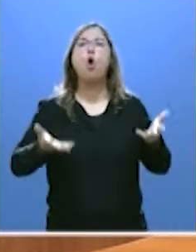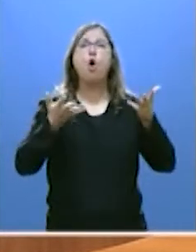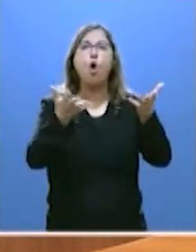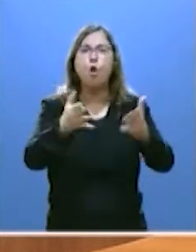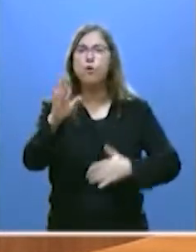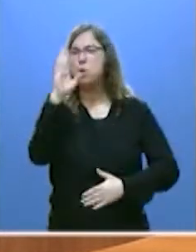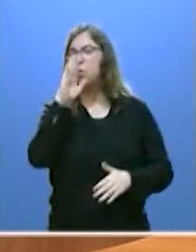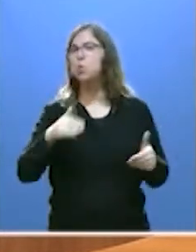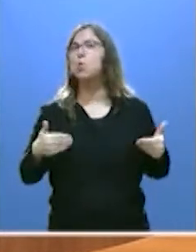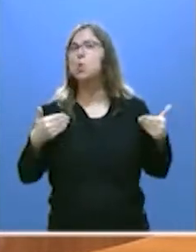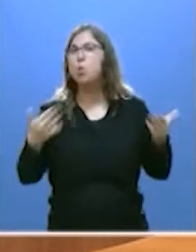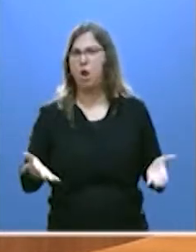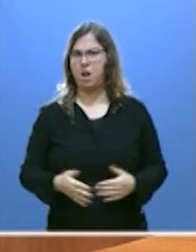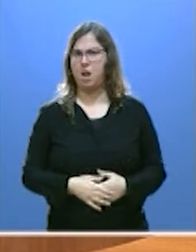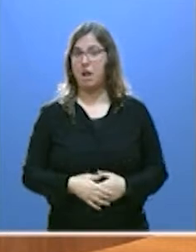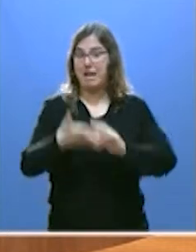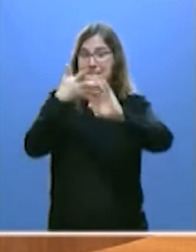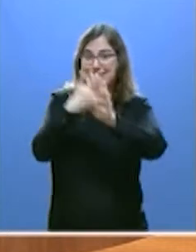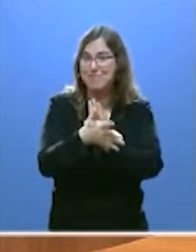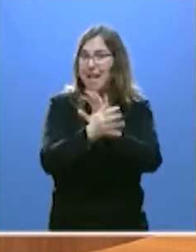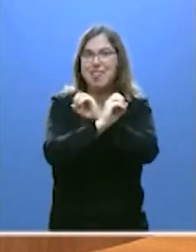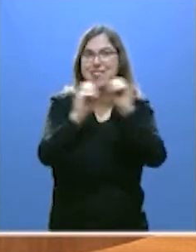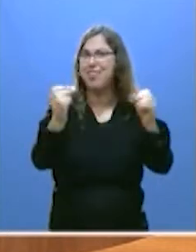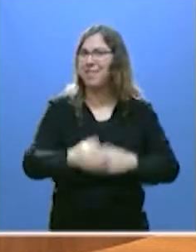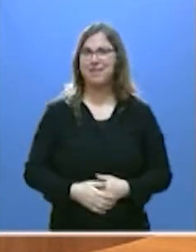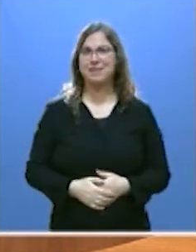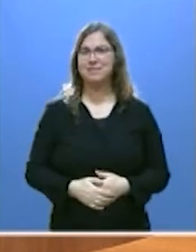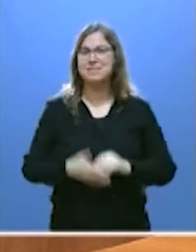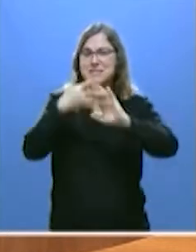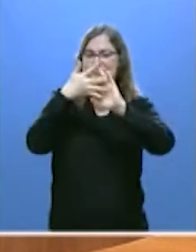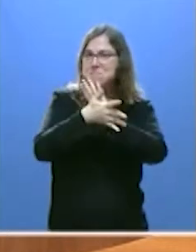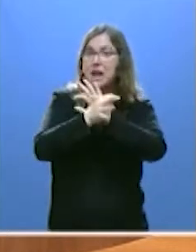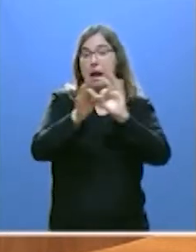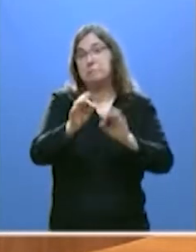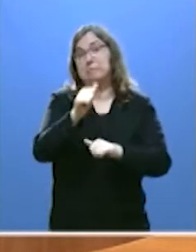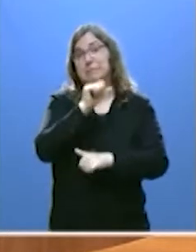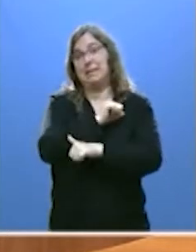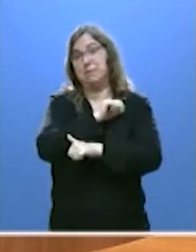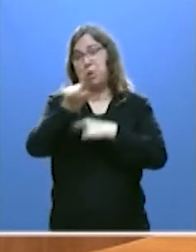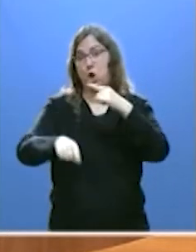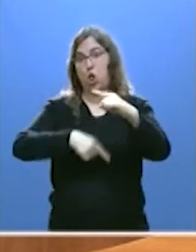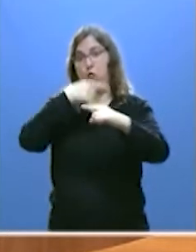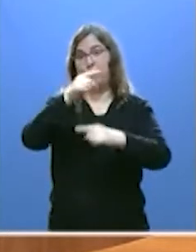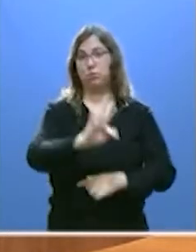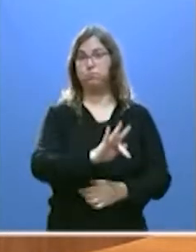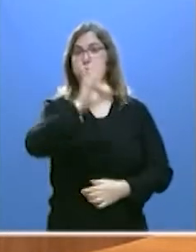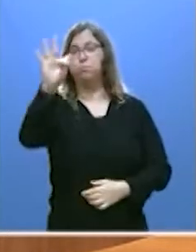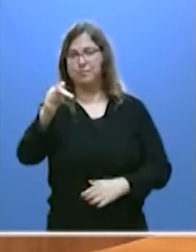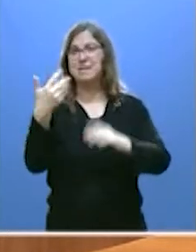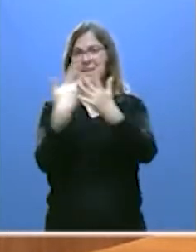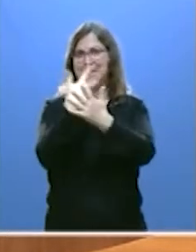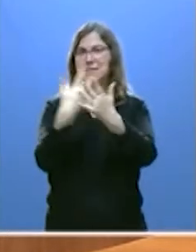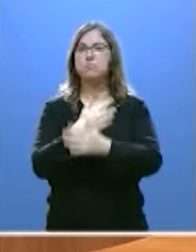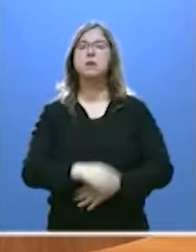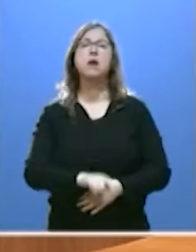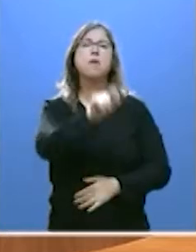de esta Cámara. Es que no lo ha explicado señor Tudanca. Espero que lo explique en su próximo turno. Las personas